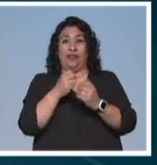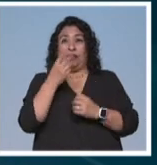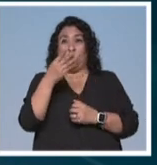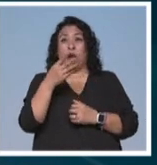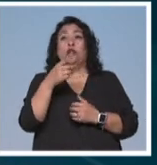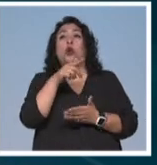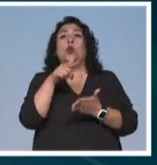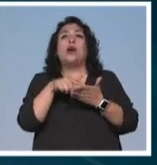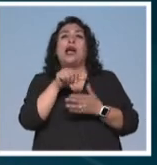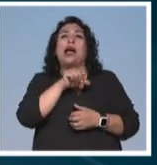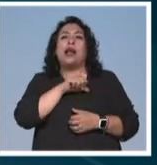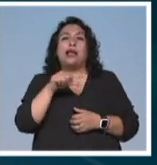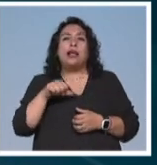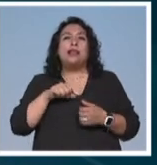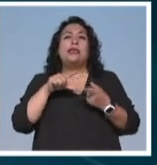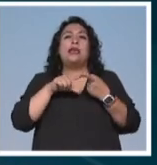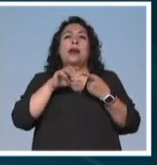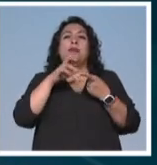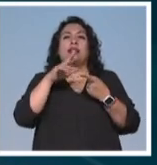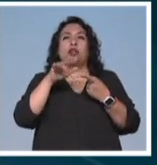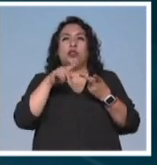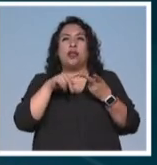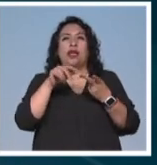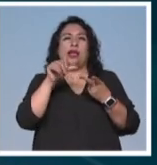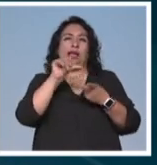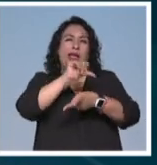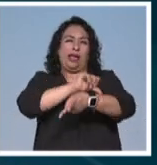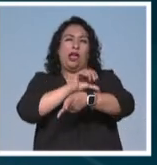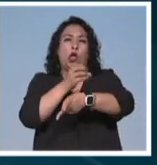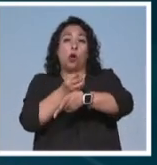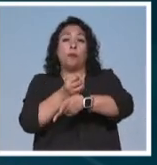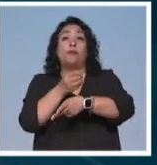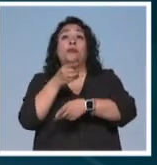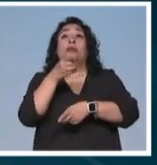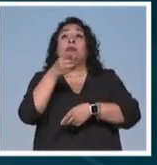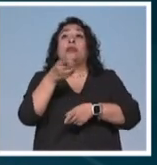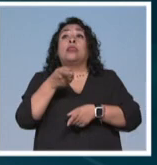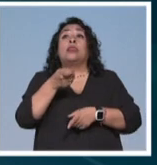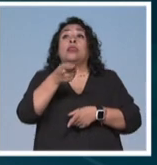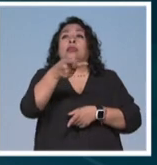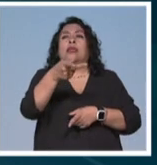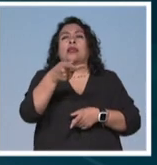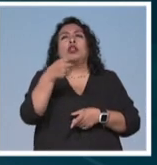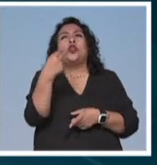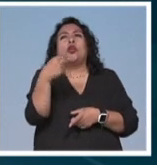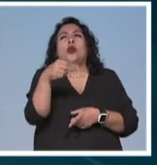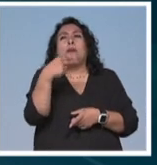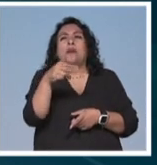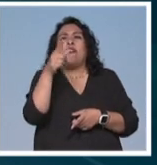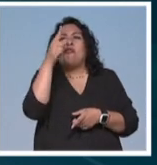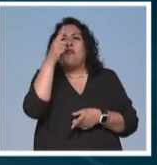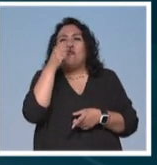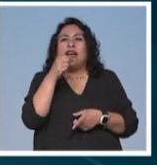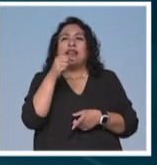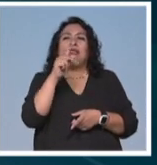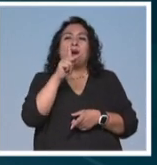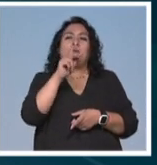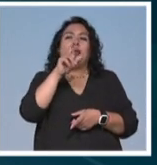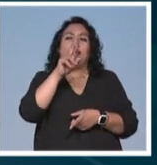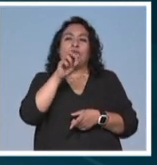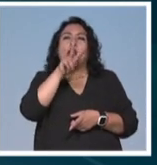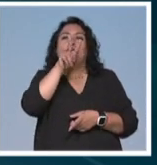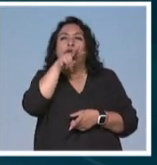en las alcaldías Magdalena Contreras y Álvaro Obregón. A esta fractura la bautizaron temporalmente como Falla Plateros Mifcuac.